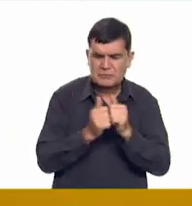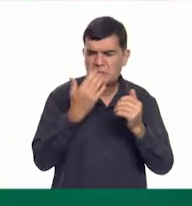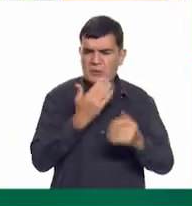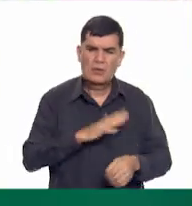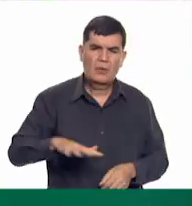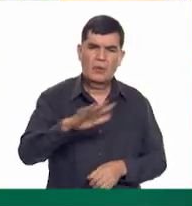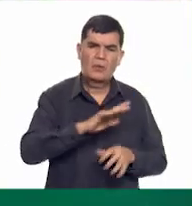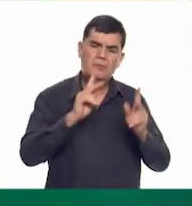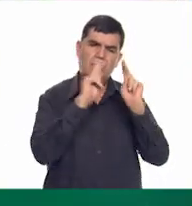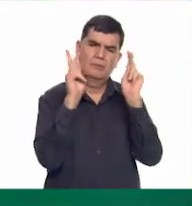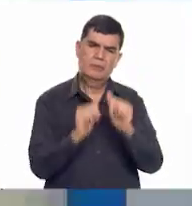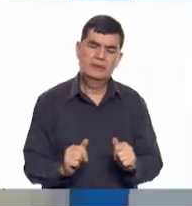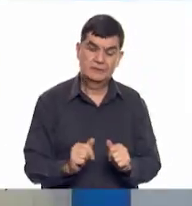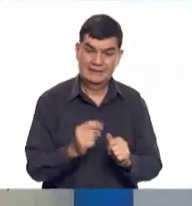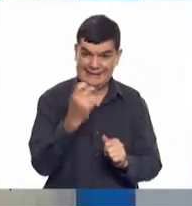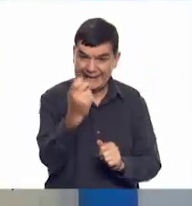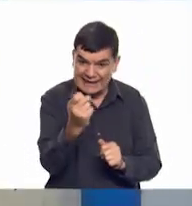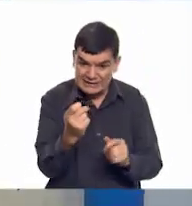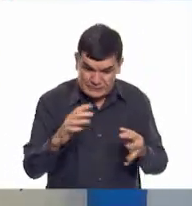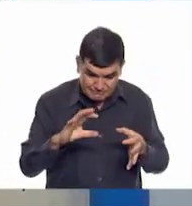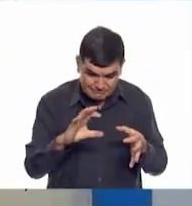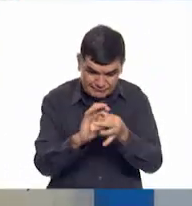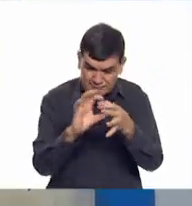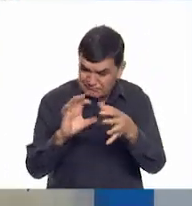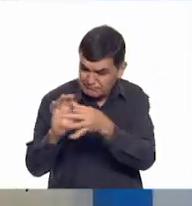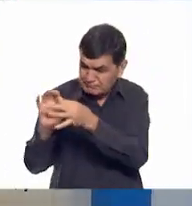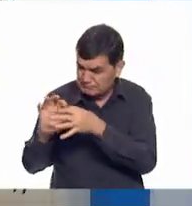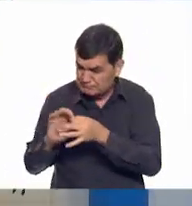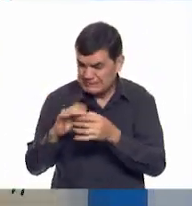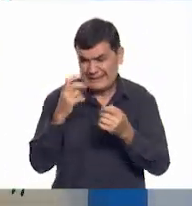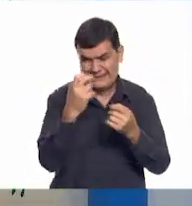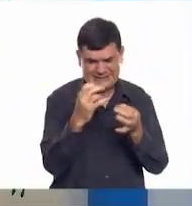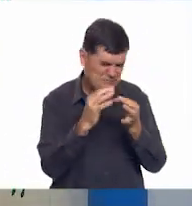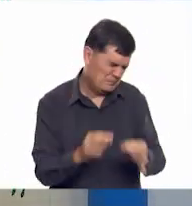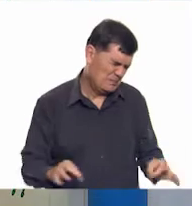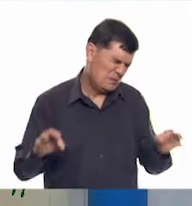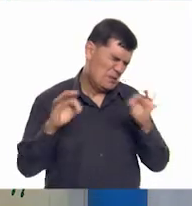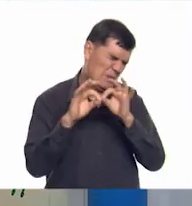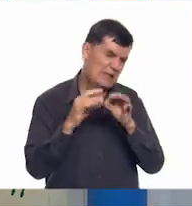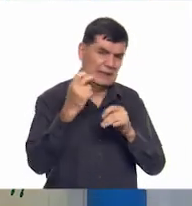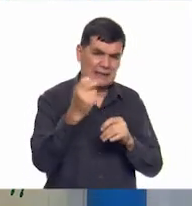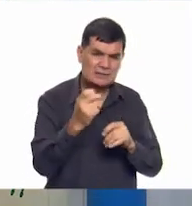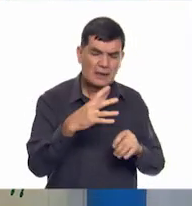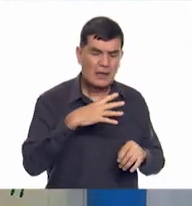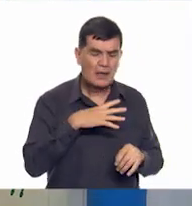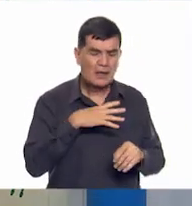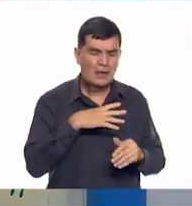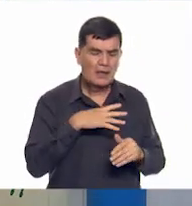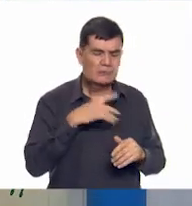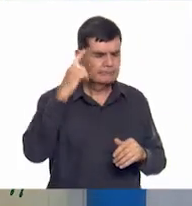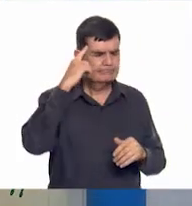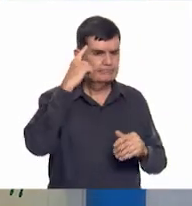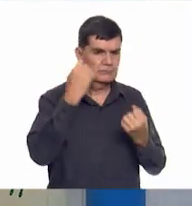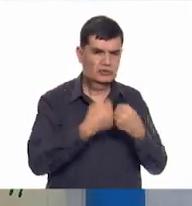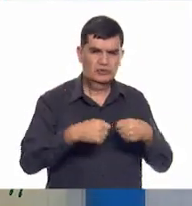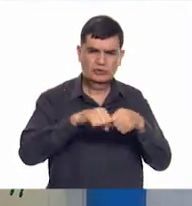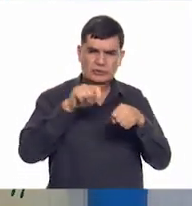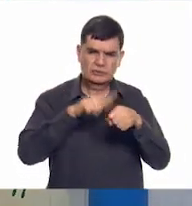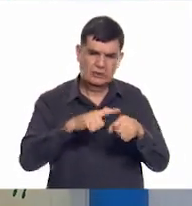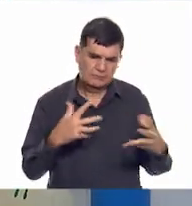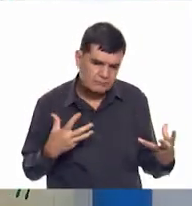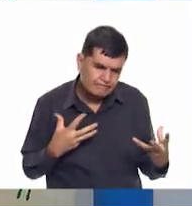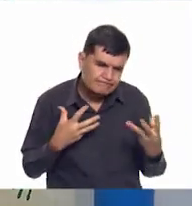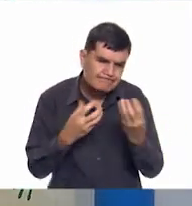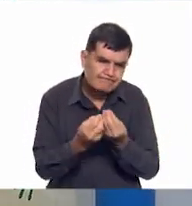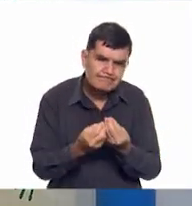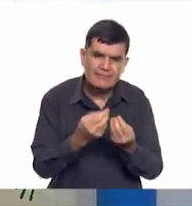Oye, ¿sabes que esos lazos son muy, muy importantes? Porque es lo que nos hace entes sociales. Eso es lo que